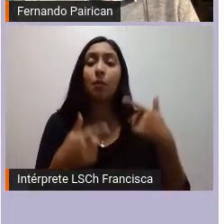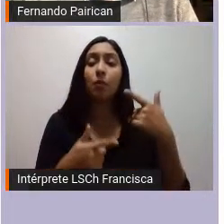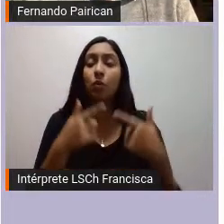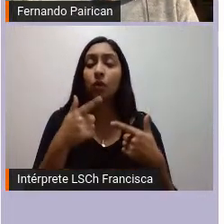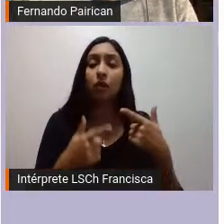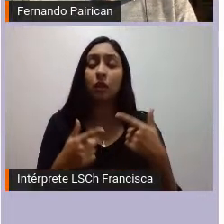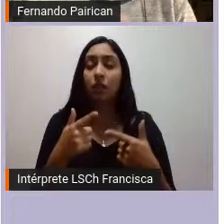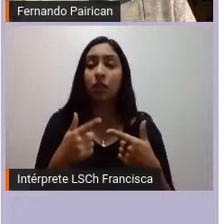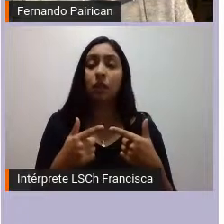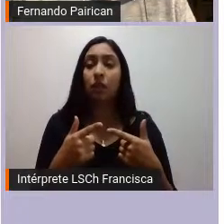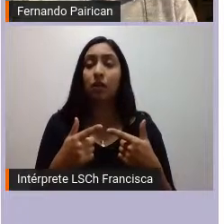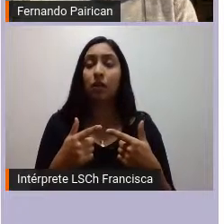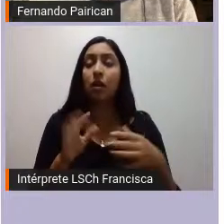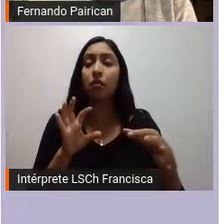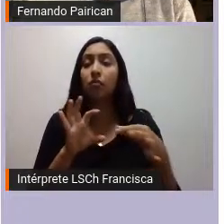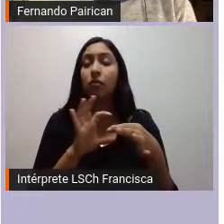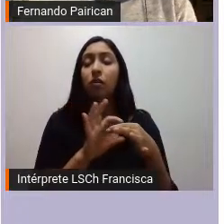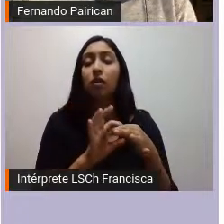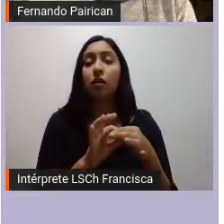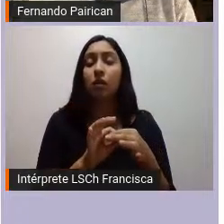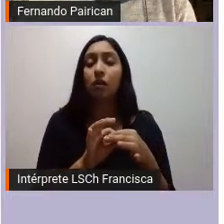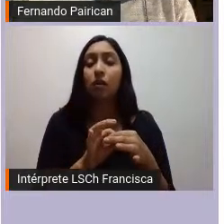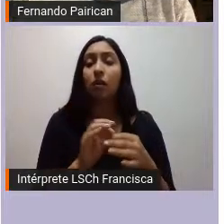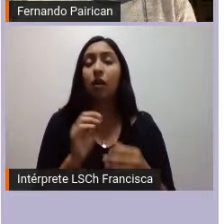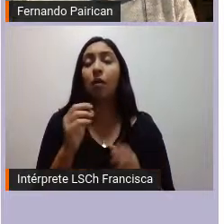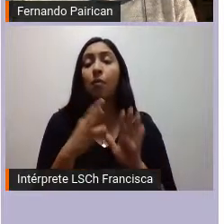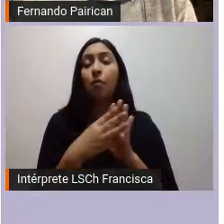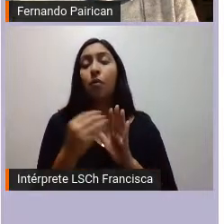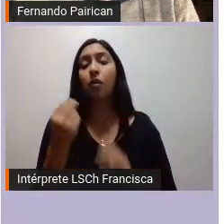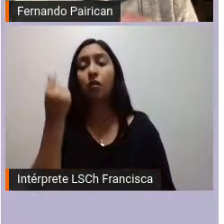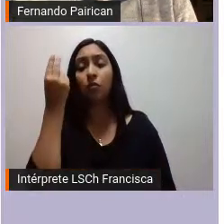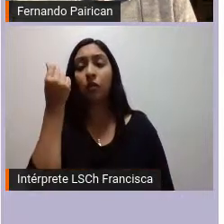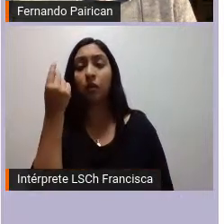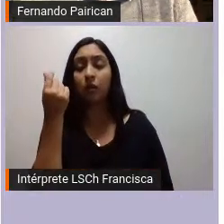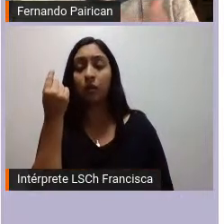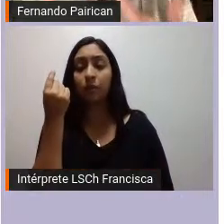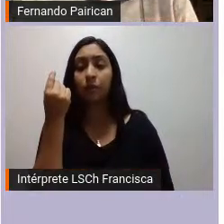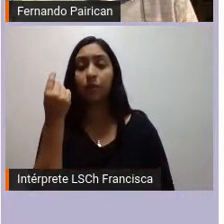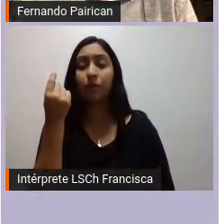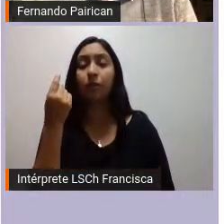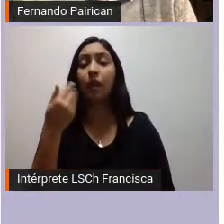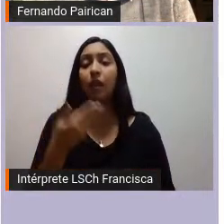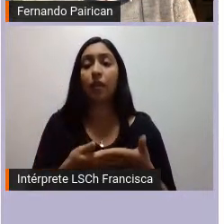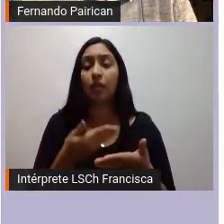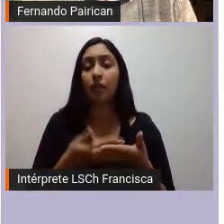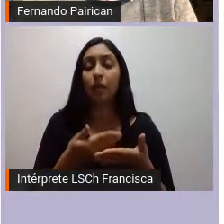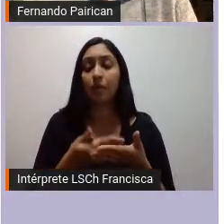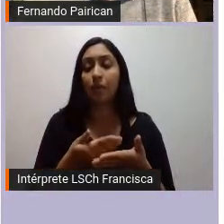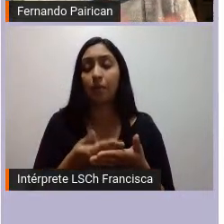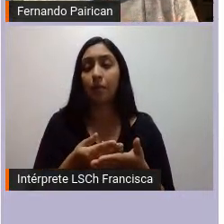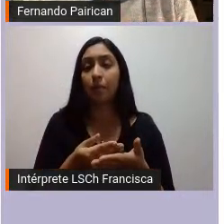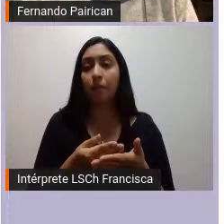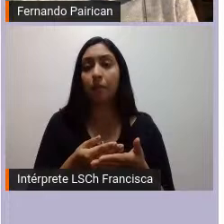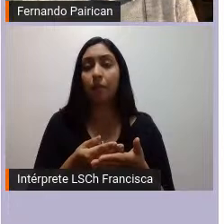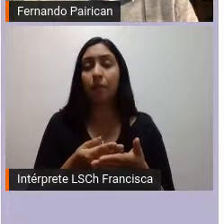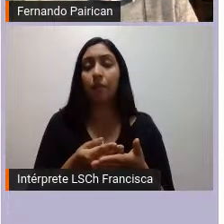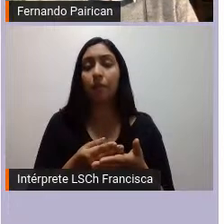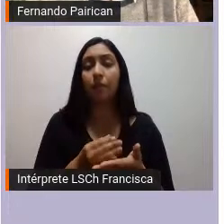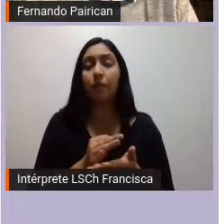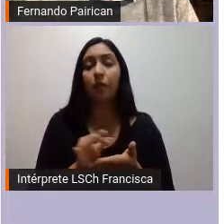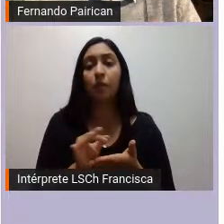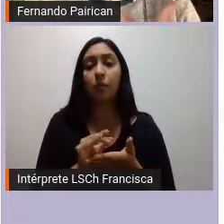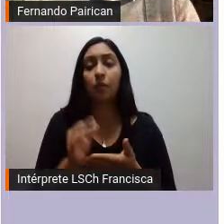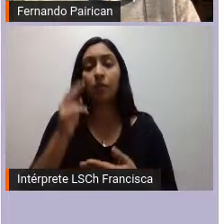de alguna manera para desvirtuar las demandas de los pueblos indígenas más fundamentales que son el derecho